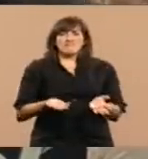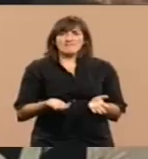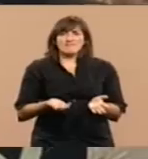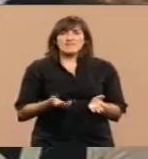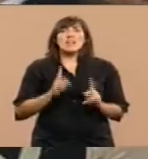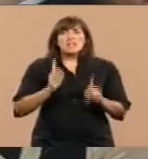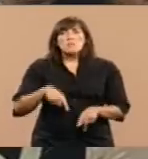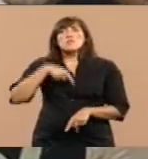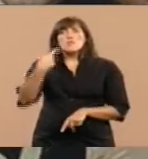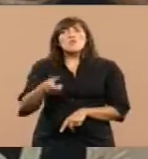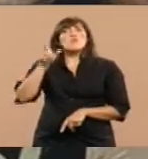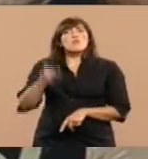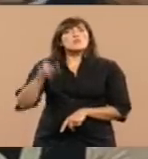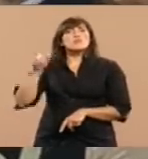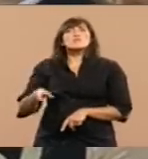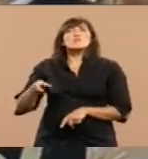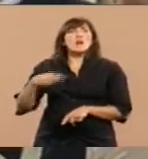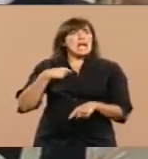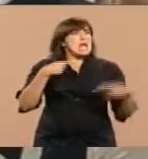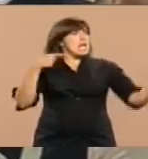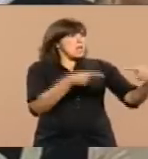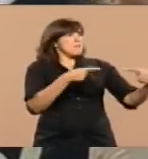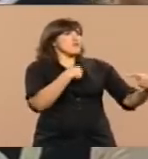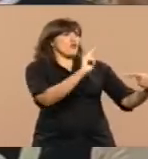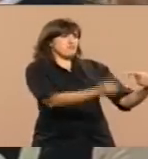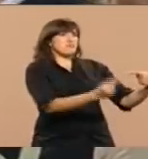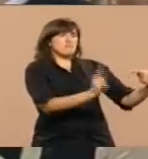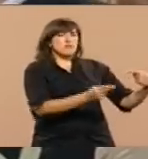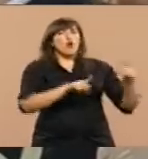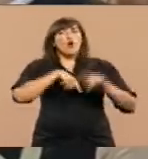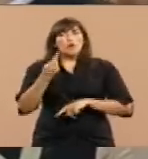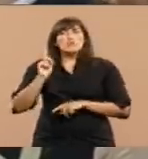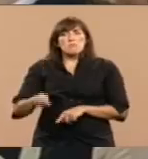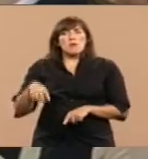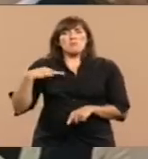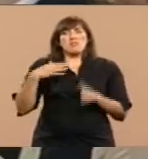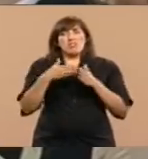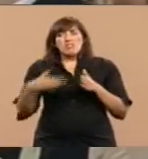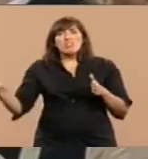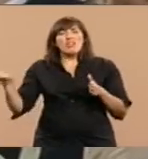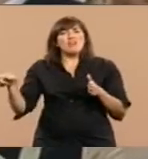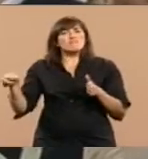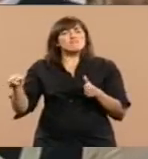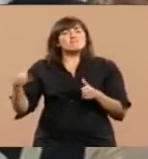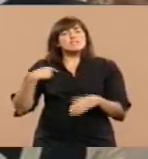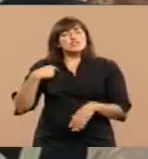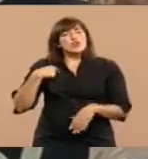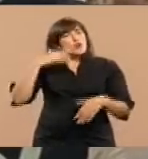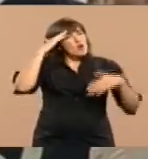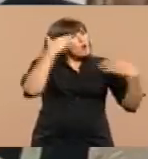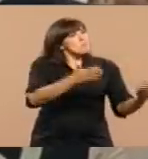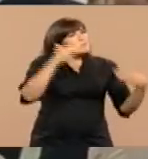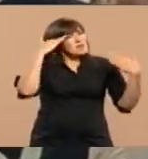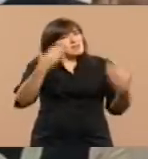no de manos del enemigo en combate. Por eso vaya mi homenaje a